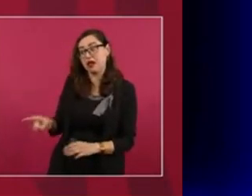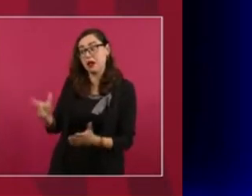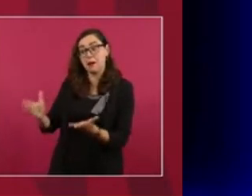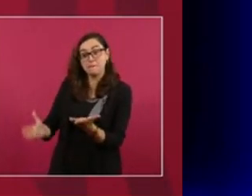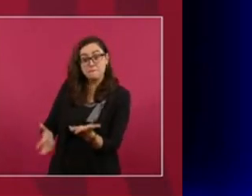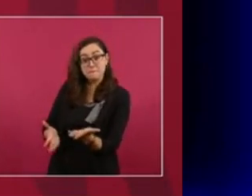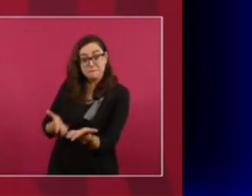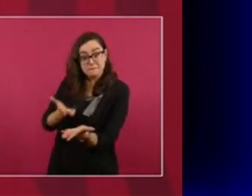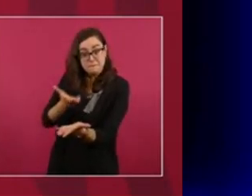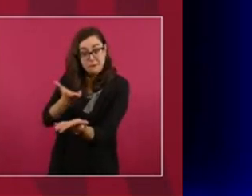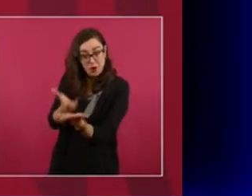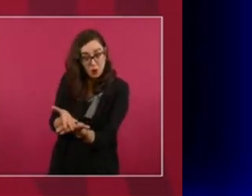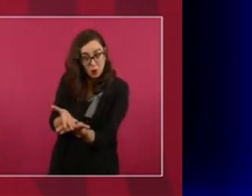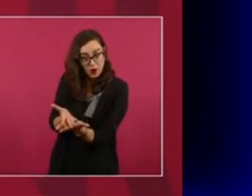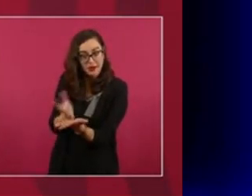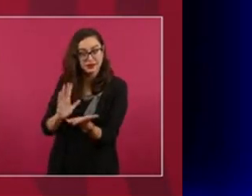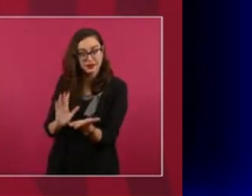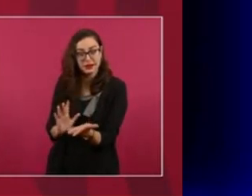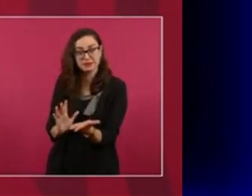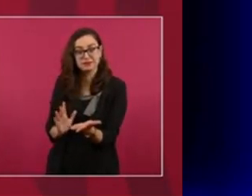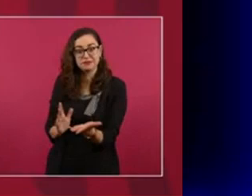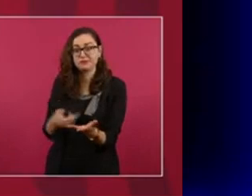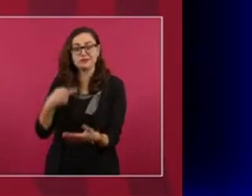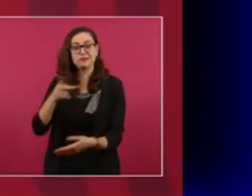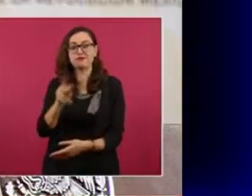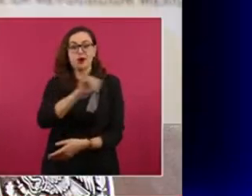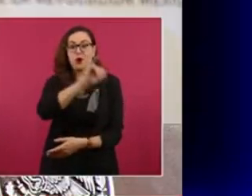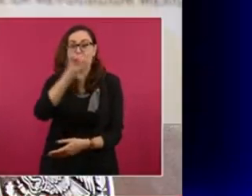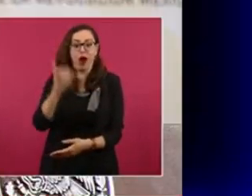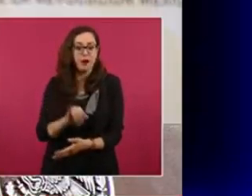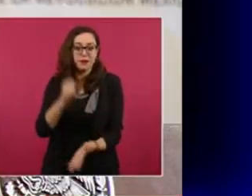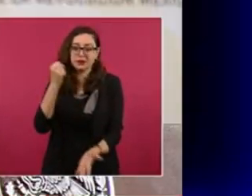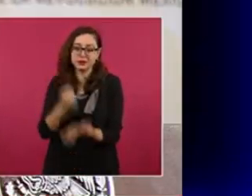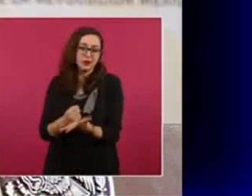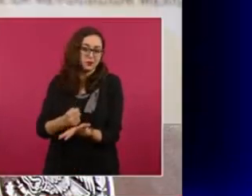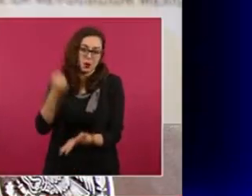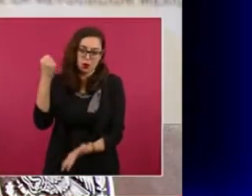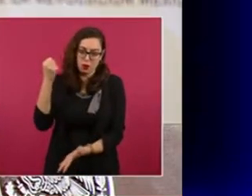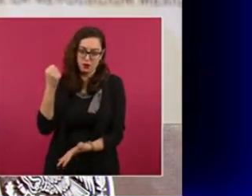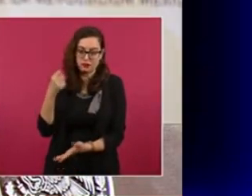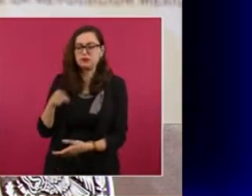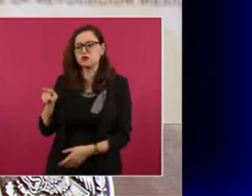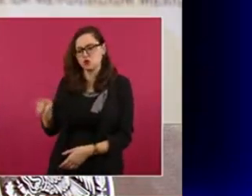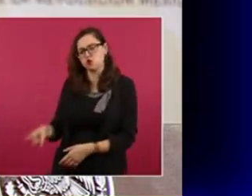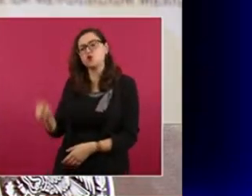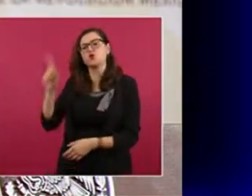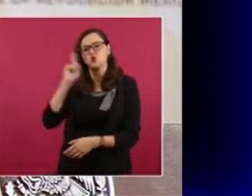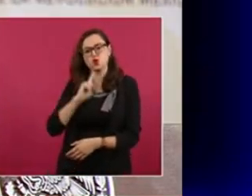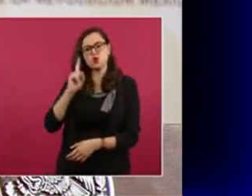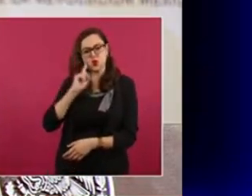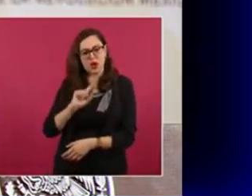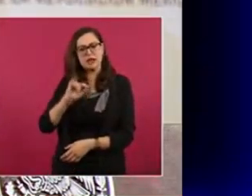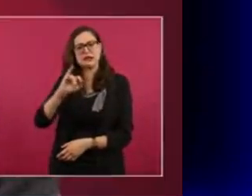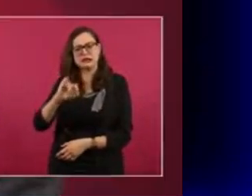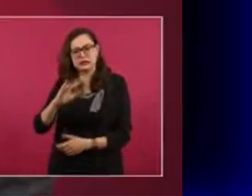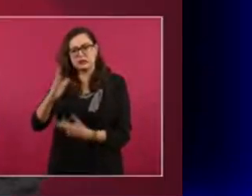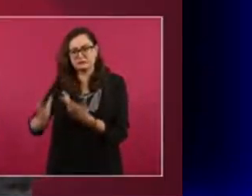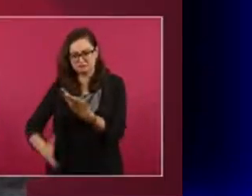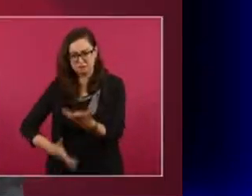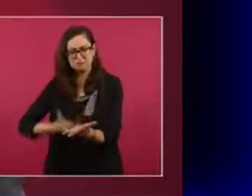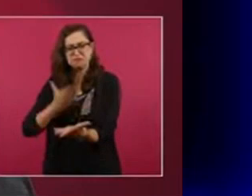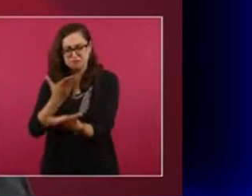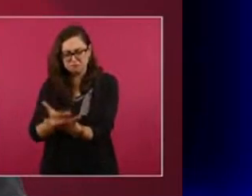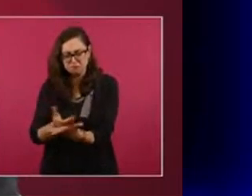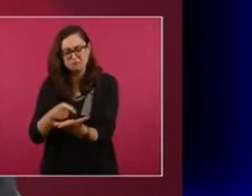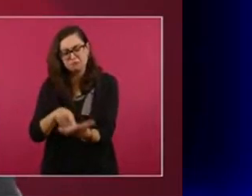federación. Lo revisamos y veíamos que no, que nunca había estado realmente en el presupuesto, sino que habían presentado el punto de acuerdo y el punto de acuerdo se había aprobado y se había